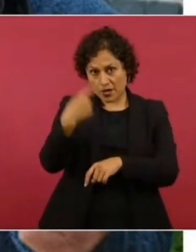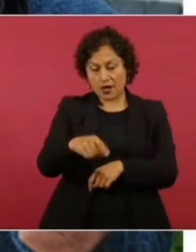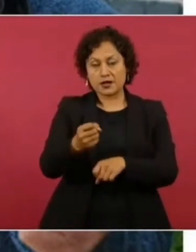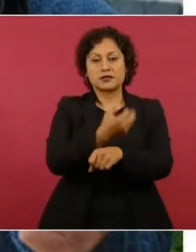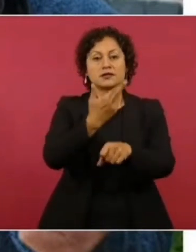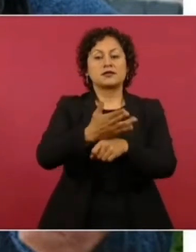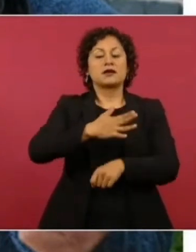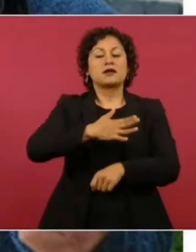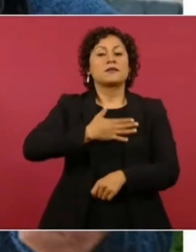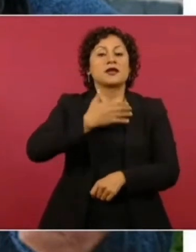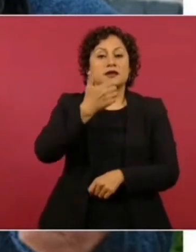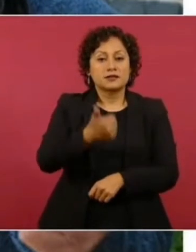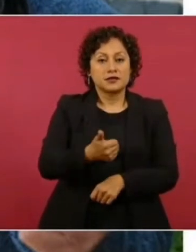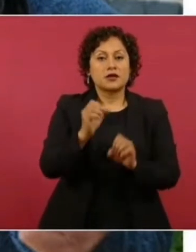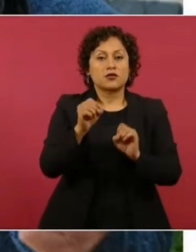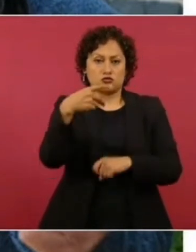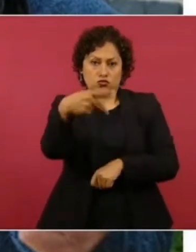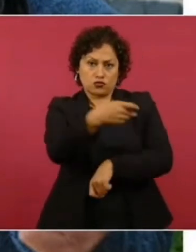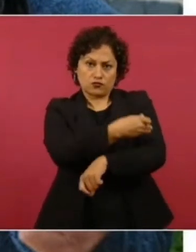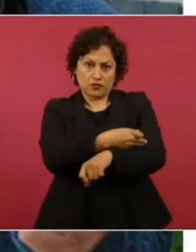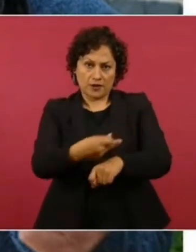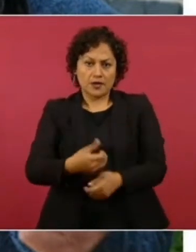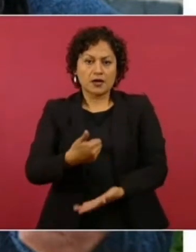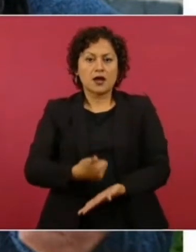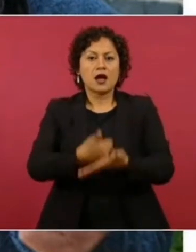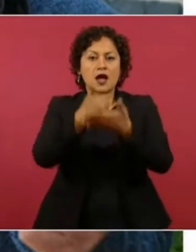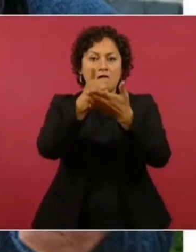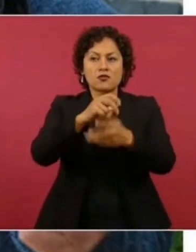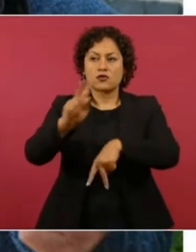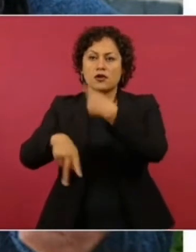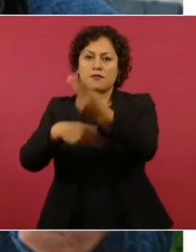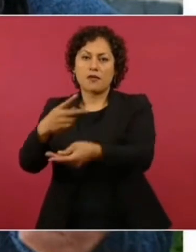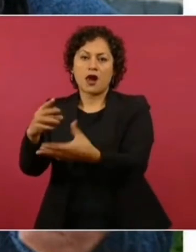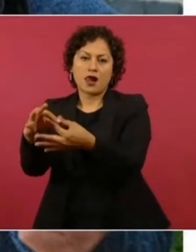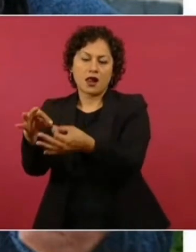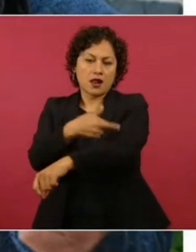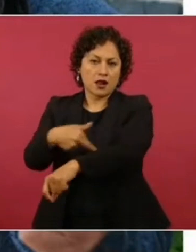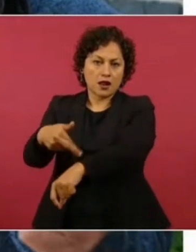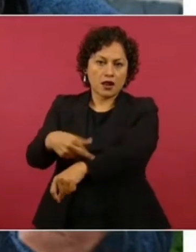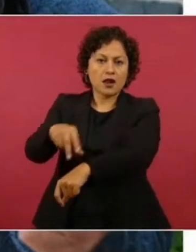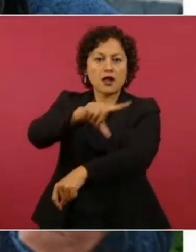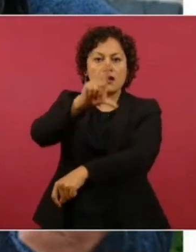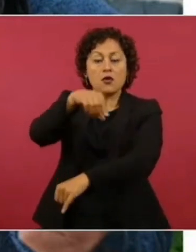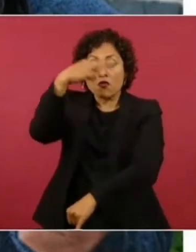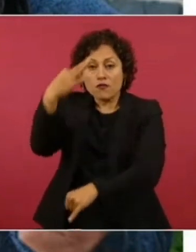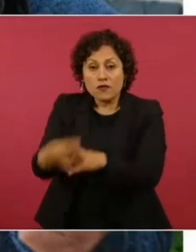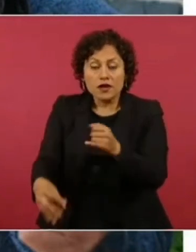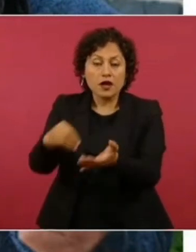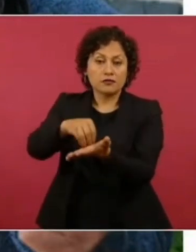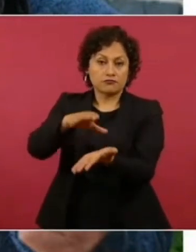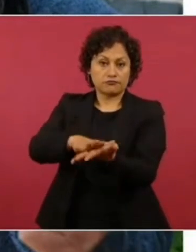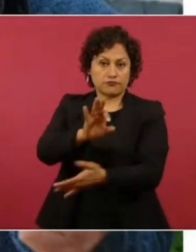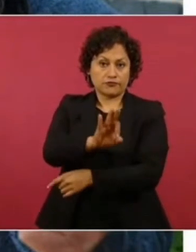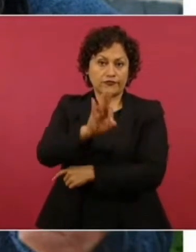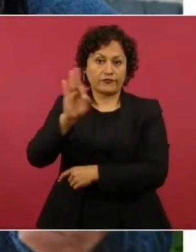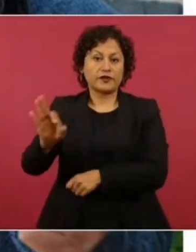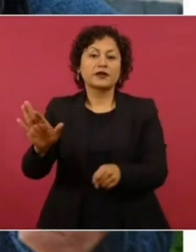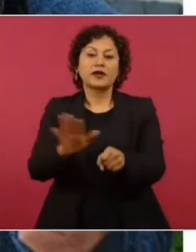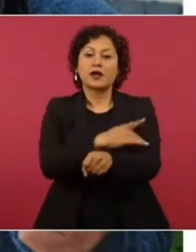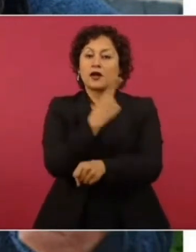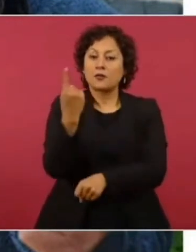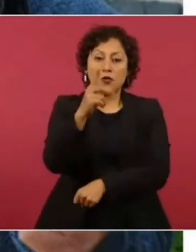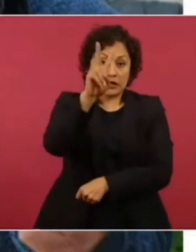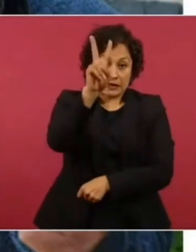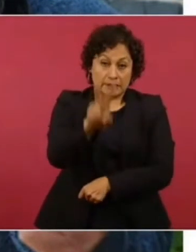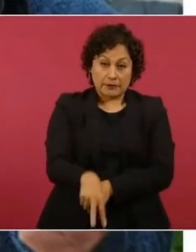el trámite lo inicie su familiar, lleve el expediente y ahí se agenda la visita domiciliaria porque un principio básico es que entreguemos la